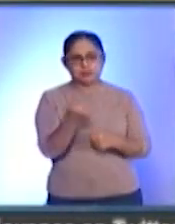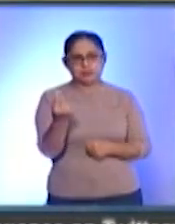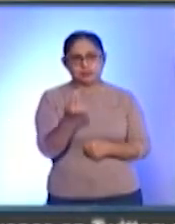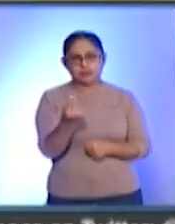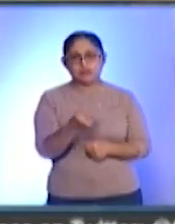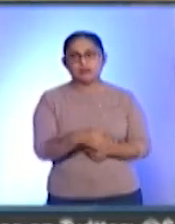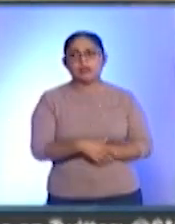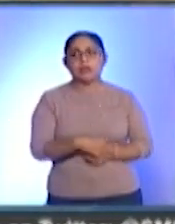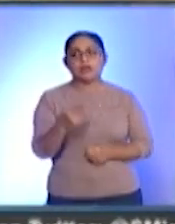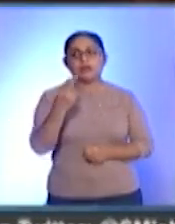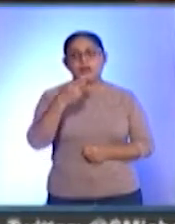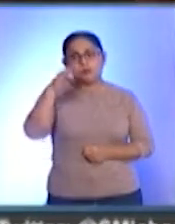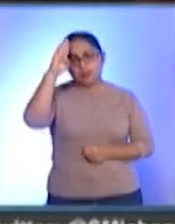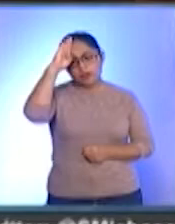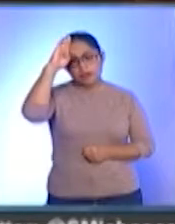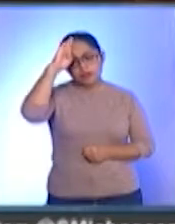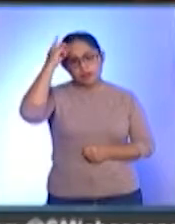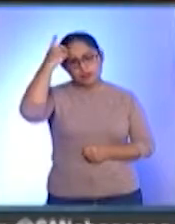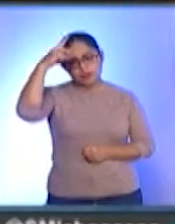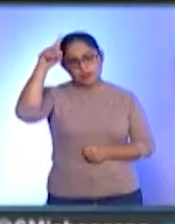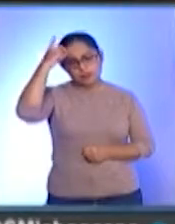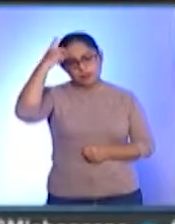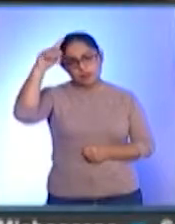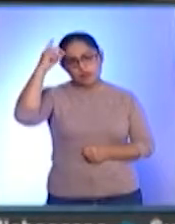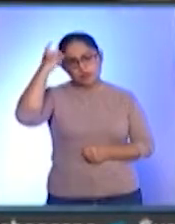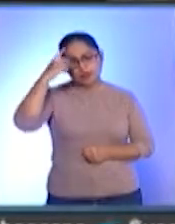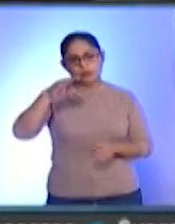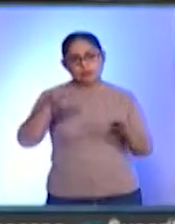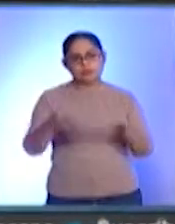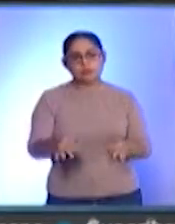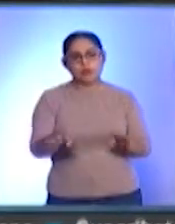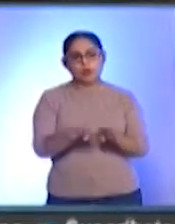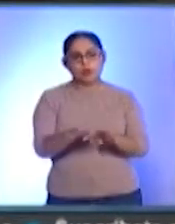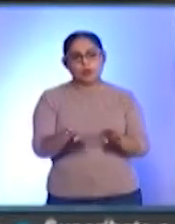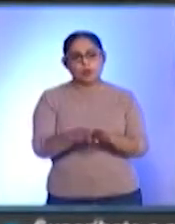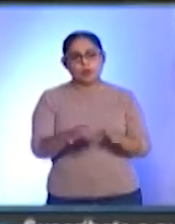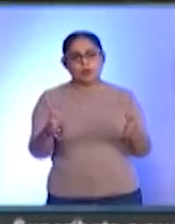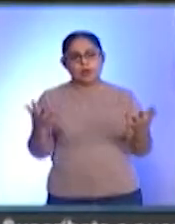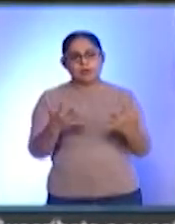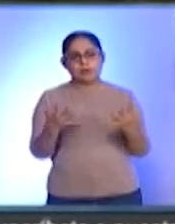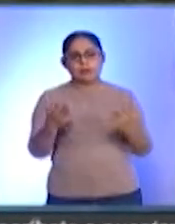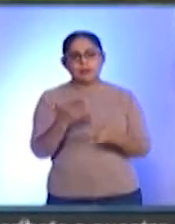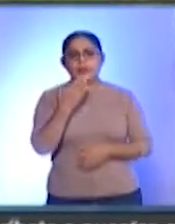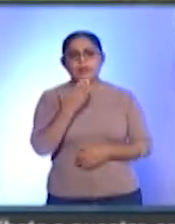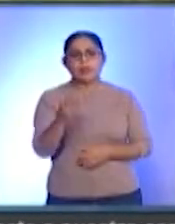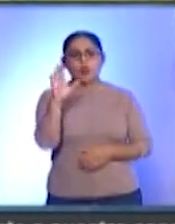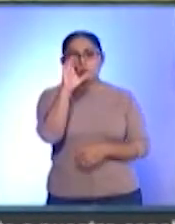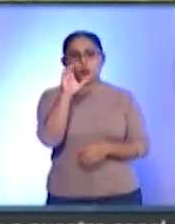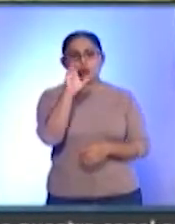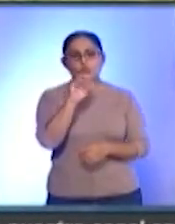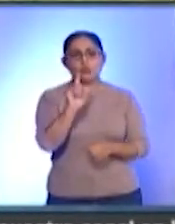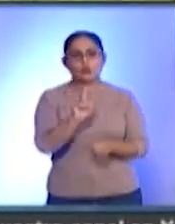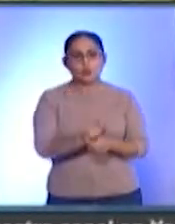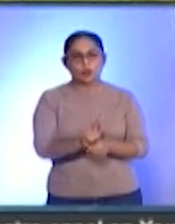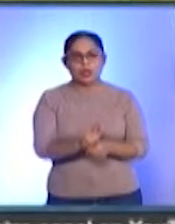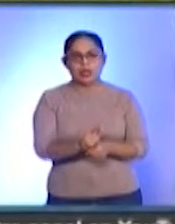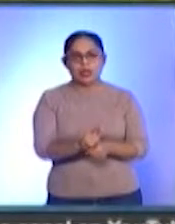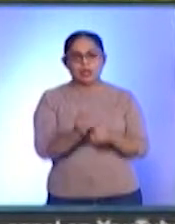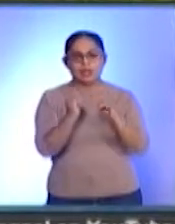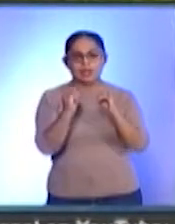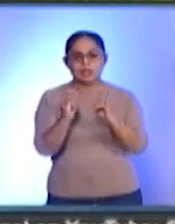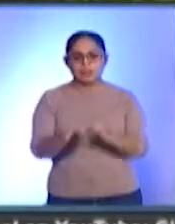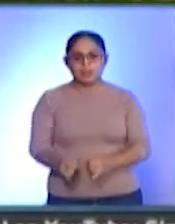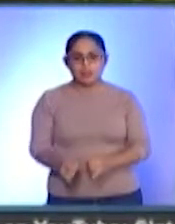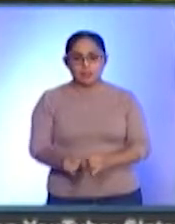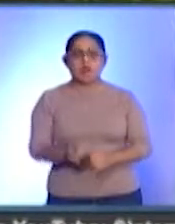que se debe considerar el patrimonio cultural como el acervo de bienes culturales colectivos independiente, si son